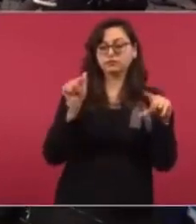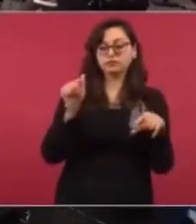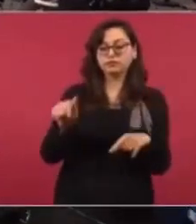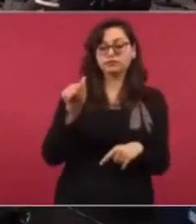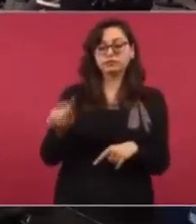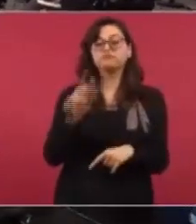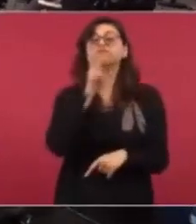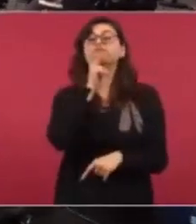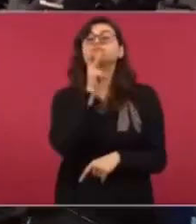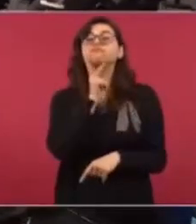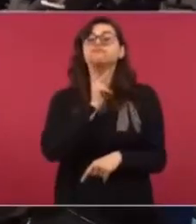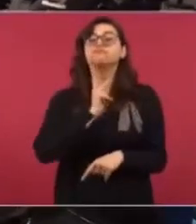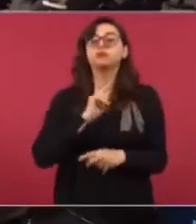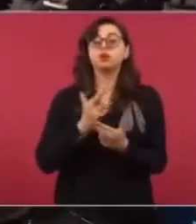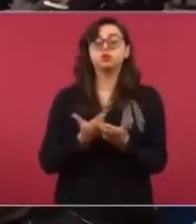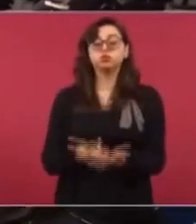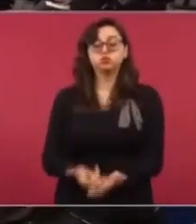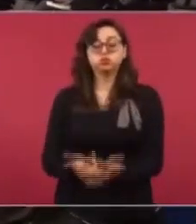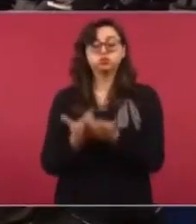el campo petrolero,